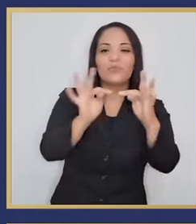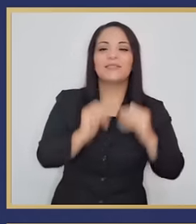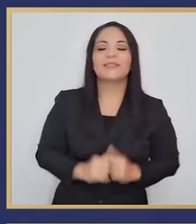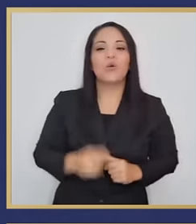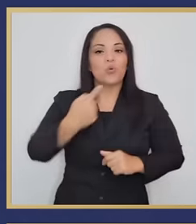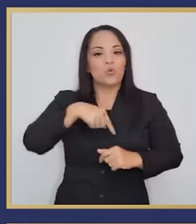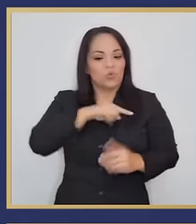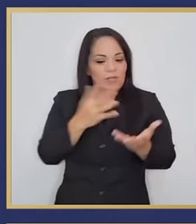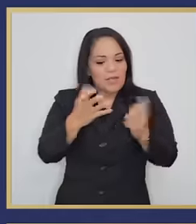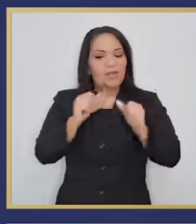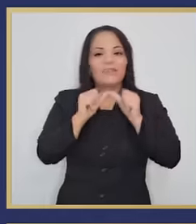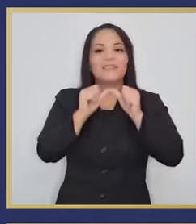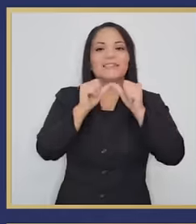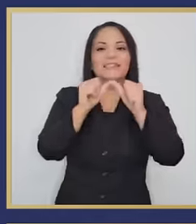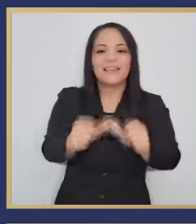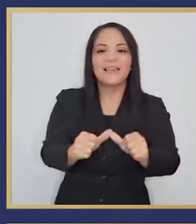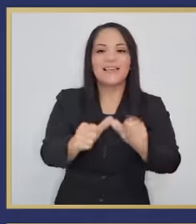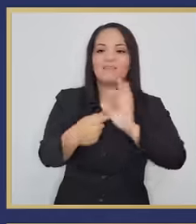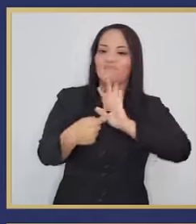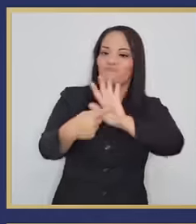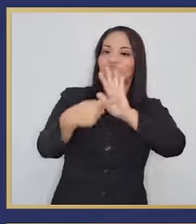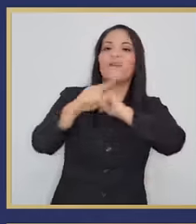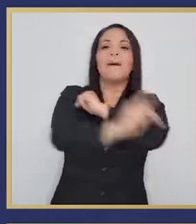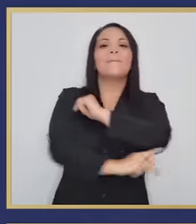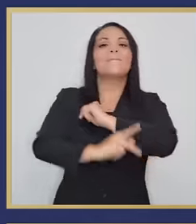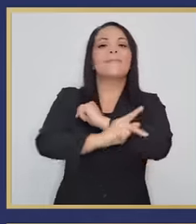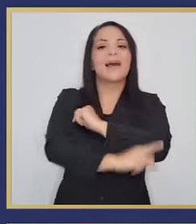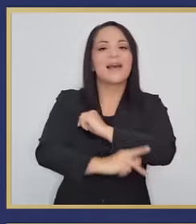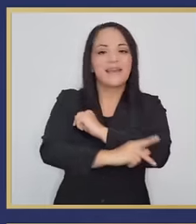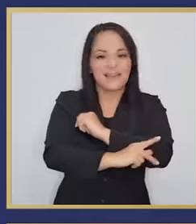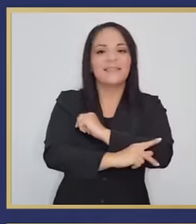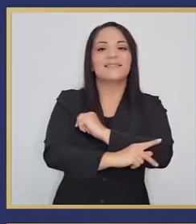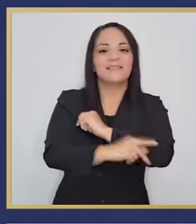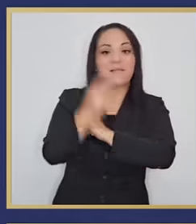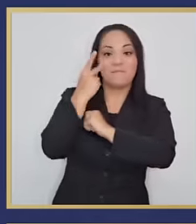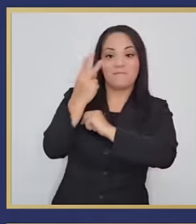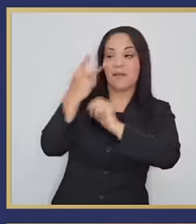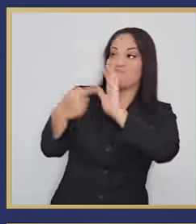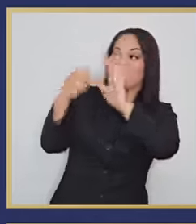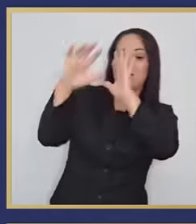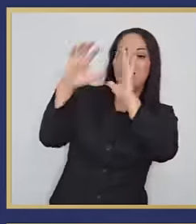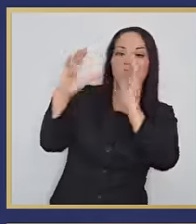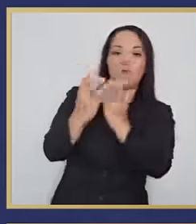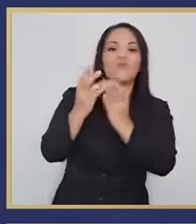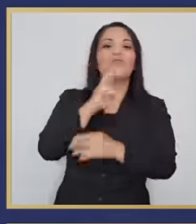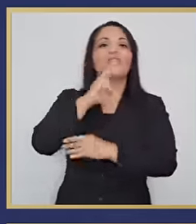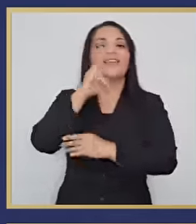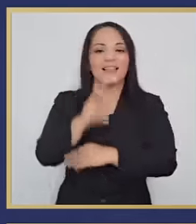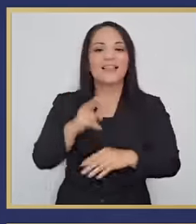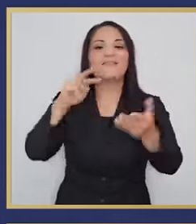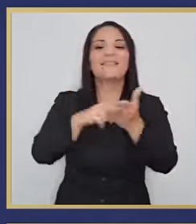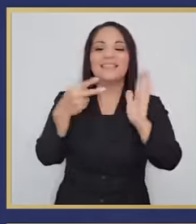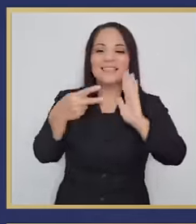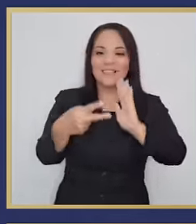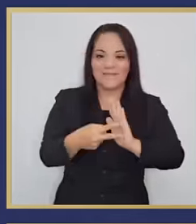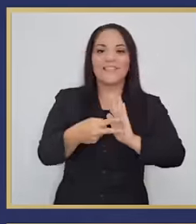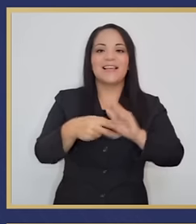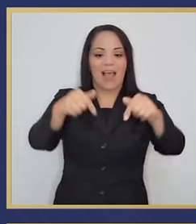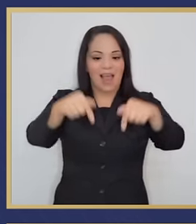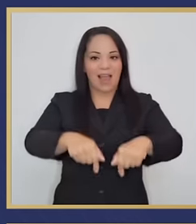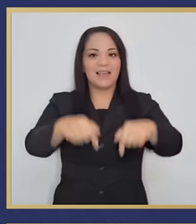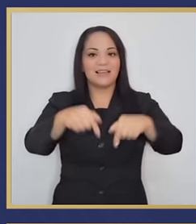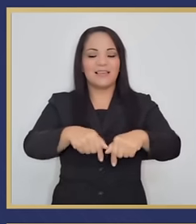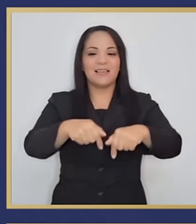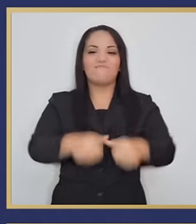sector turístico. Queremos seguir siendo el país que le enseña al mundo lo que verdaderamente